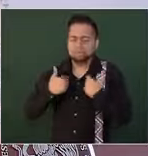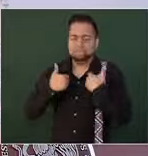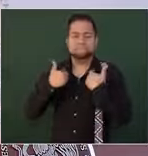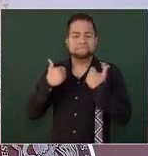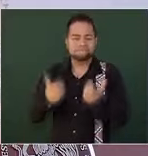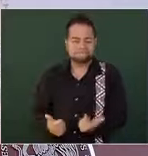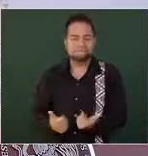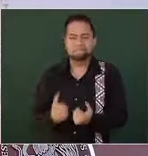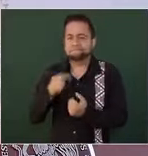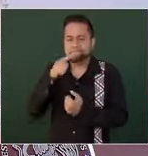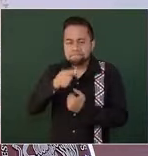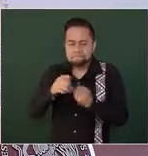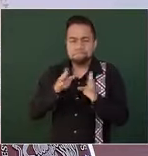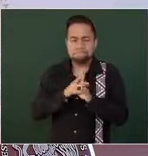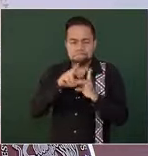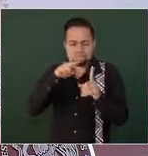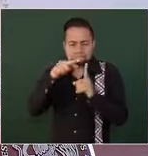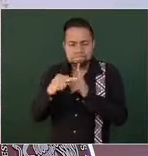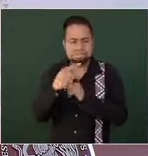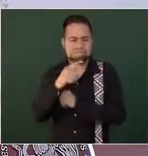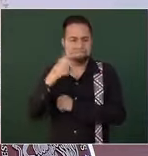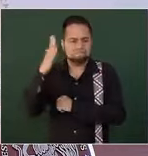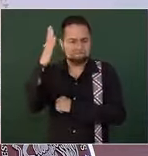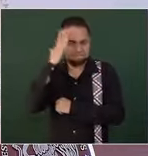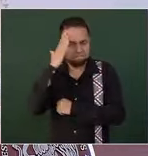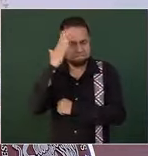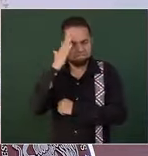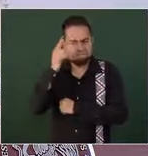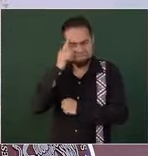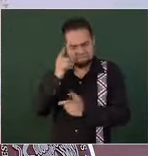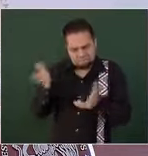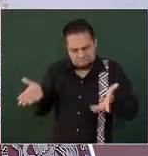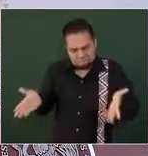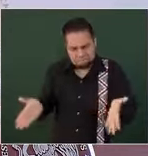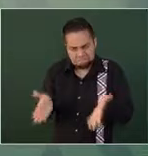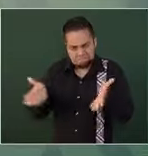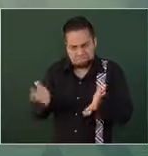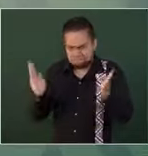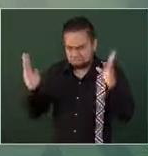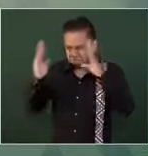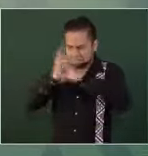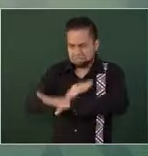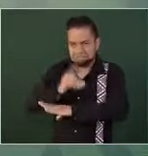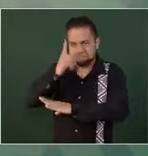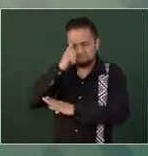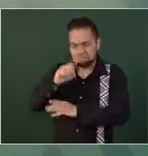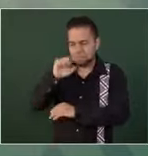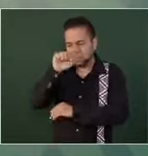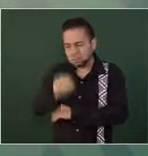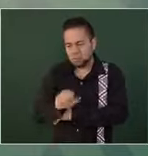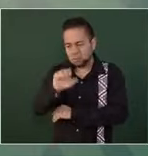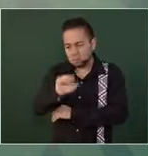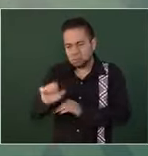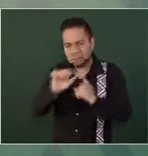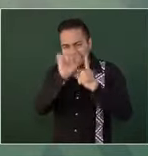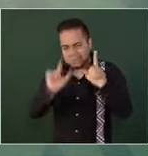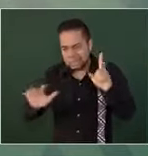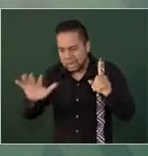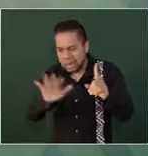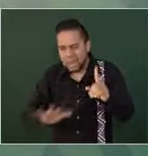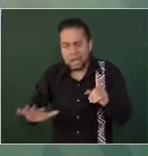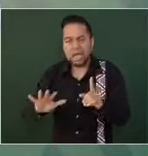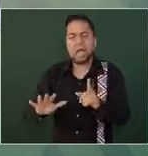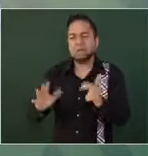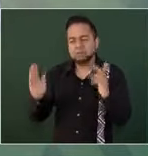gracias a su visión y liderazgo que impulsa la reivindicación de los estados del sur sureste, hoy tenemos